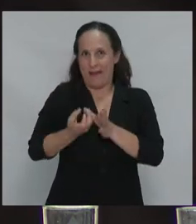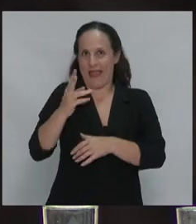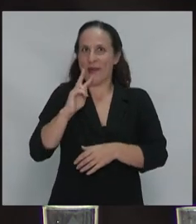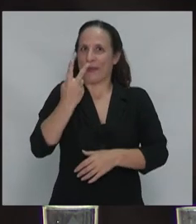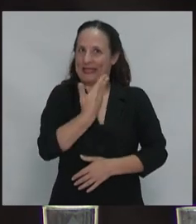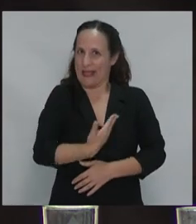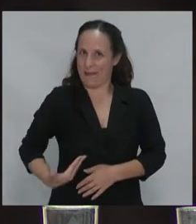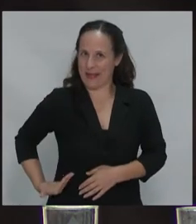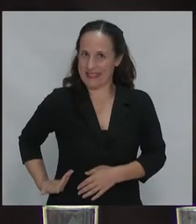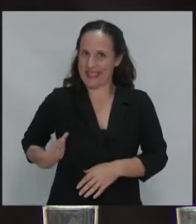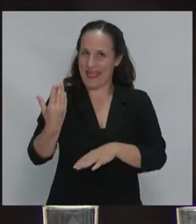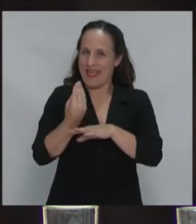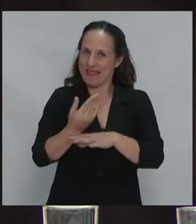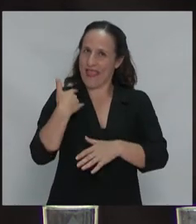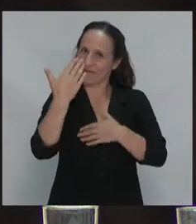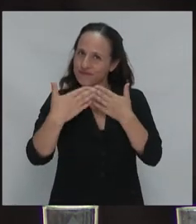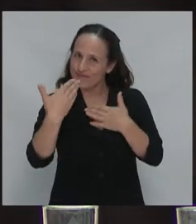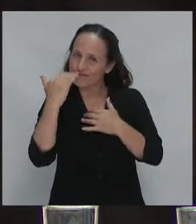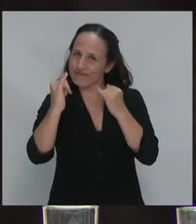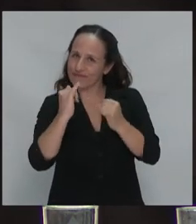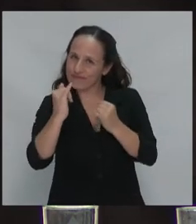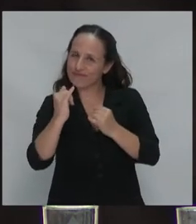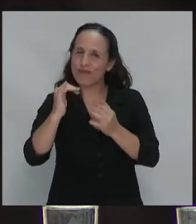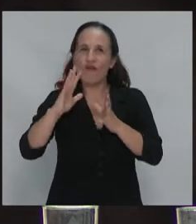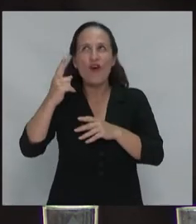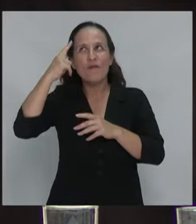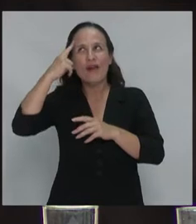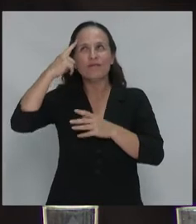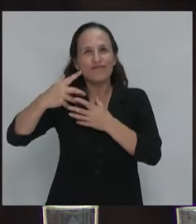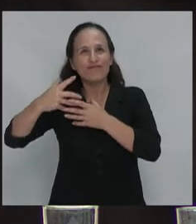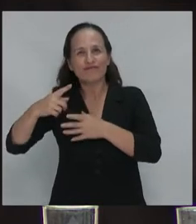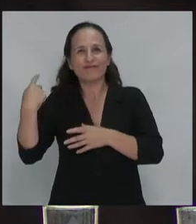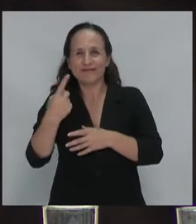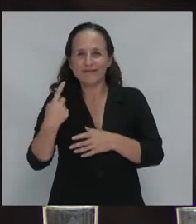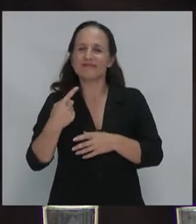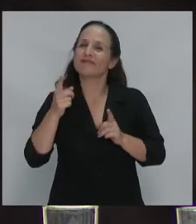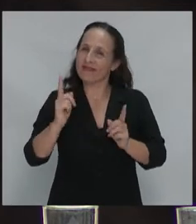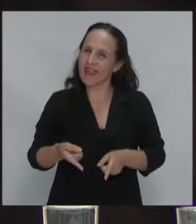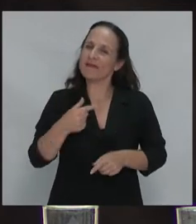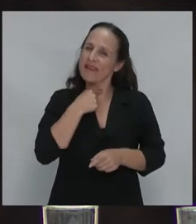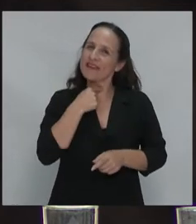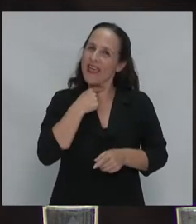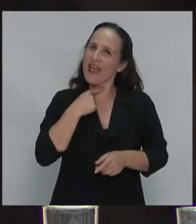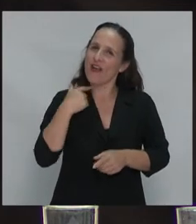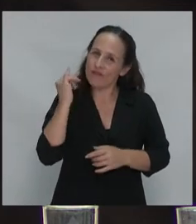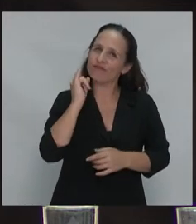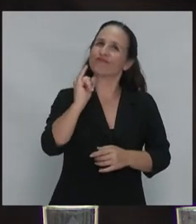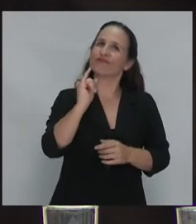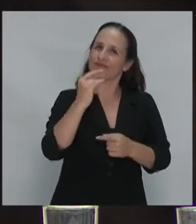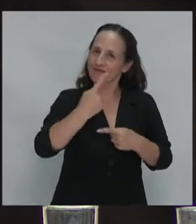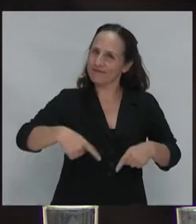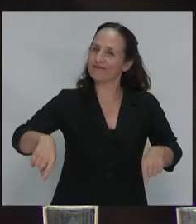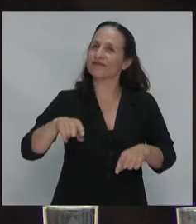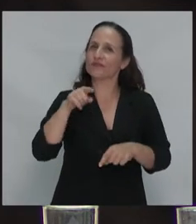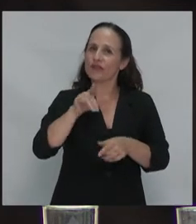vicepresidente les ha hecho llegar algunas de nuestras reflexiones, también quiero hacerles llegar algunos otros datos que